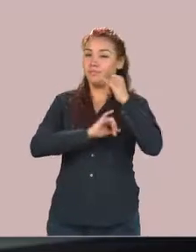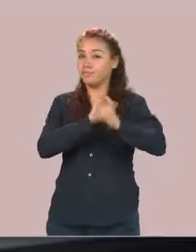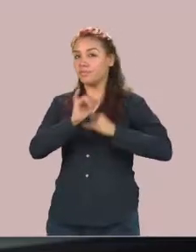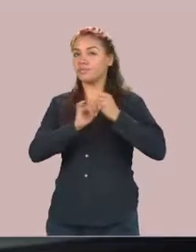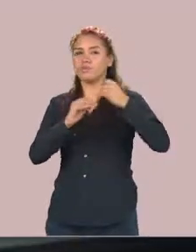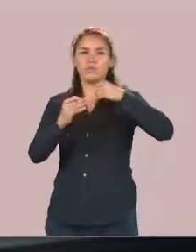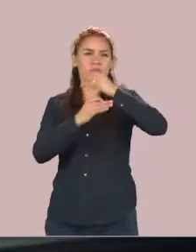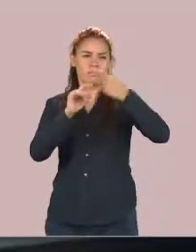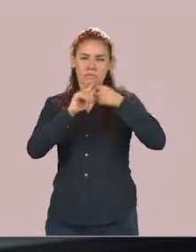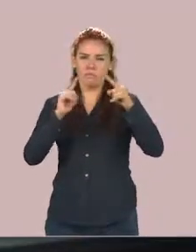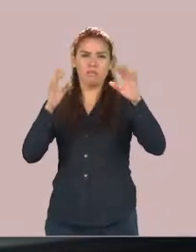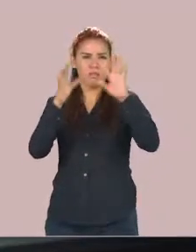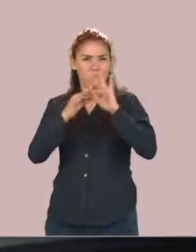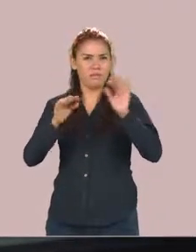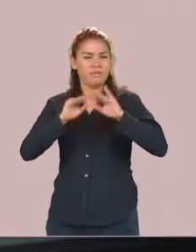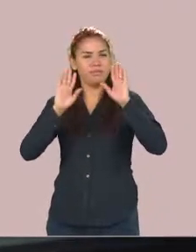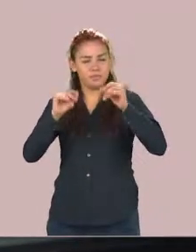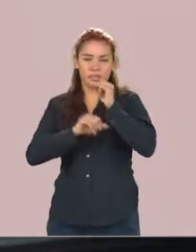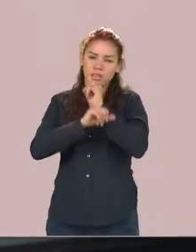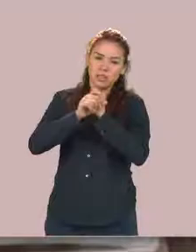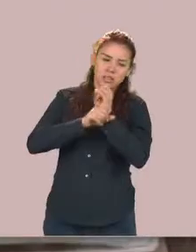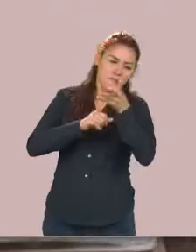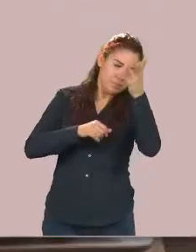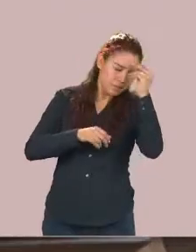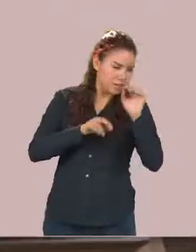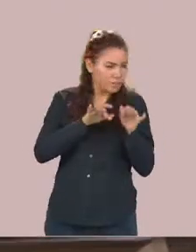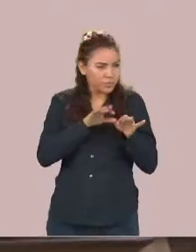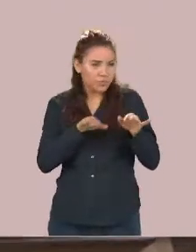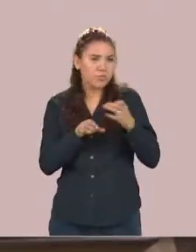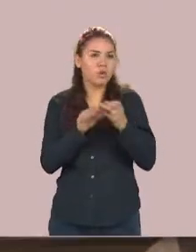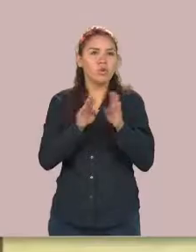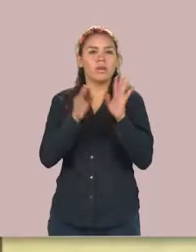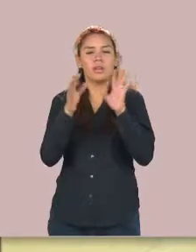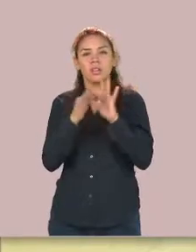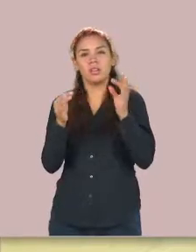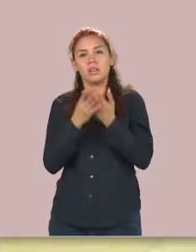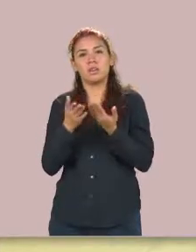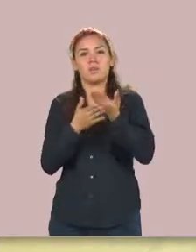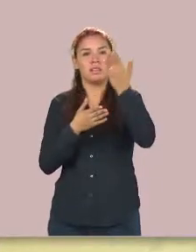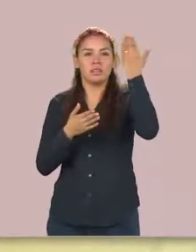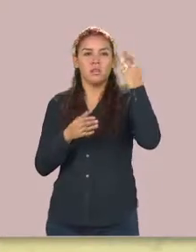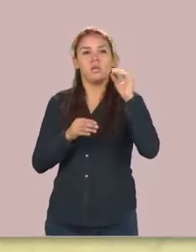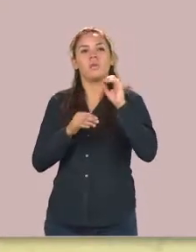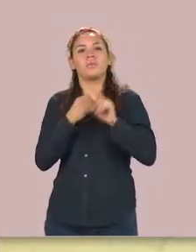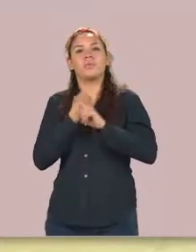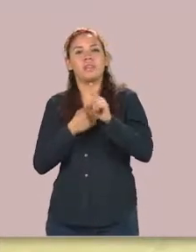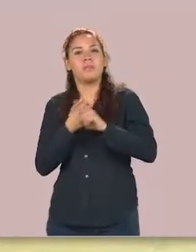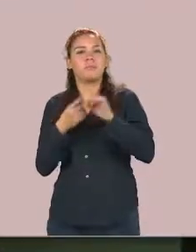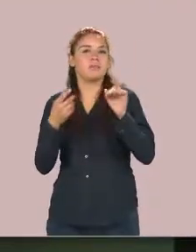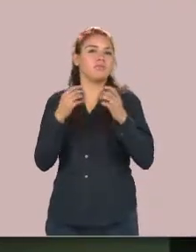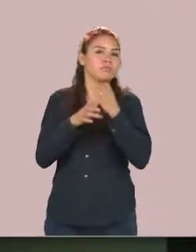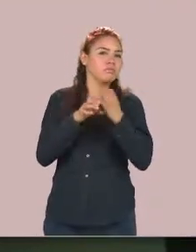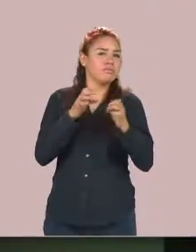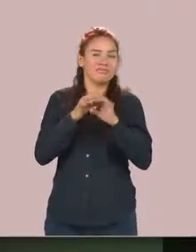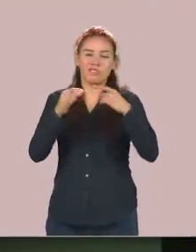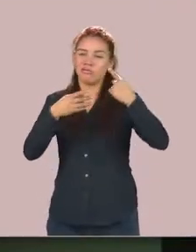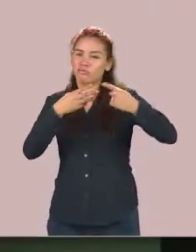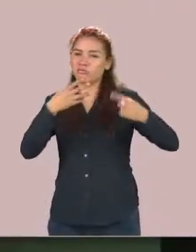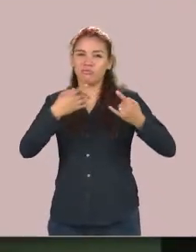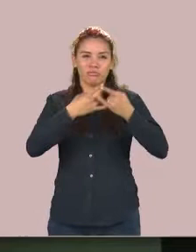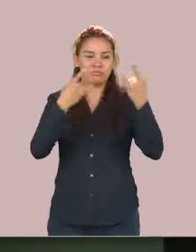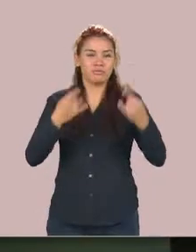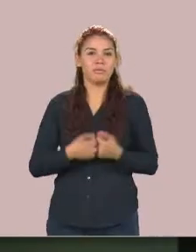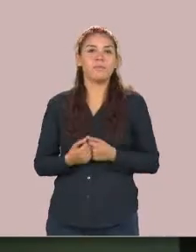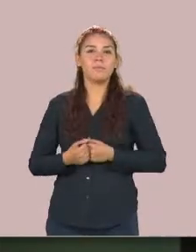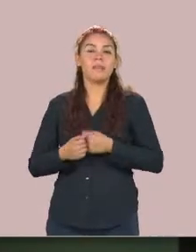investigar analizar interpretar y explicar el pasado los fenómenos sociales y una variedad de fuentes históricas y textos desempeñando sus